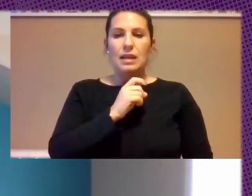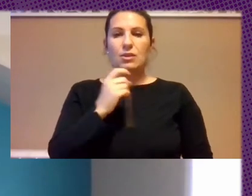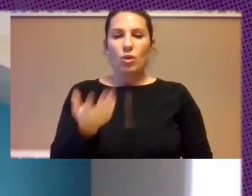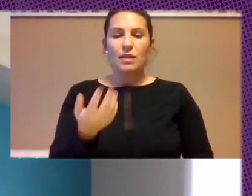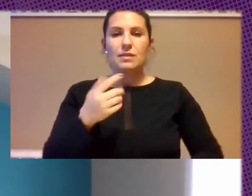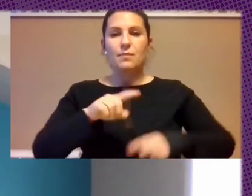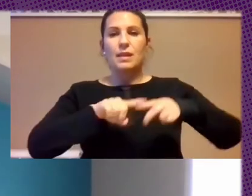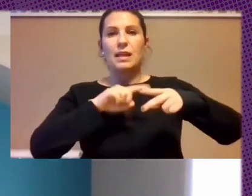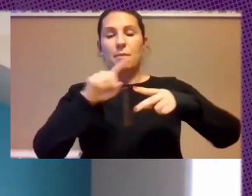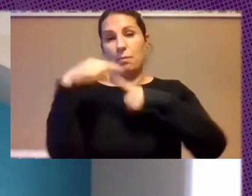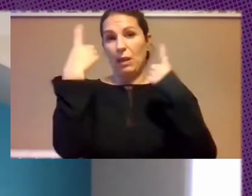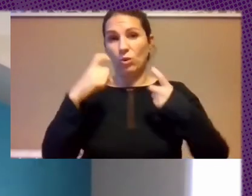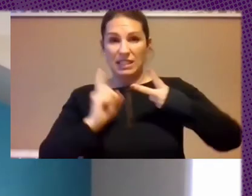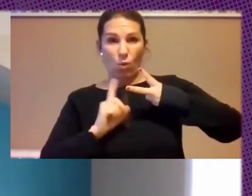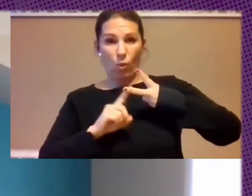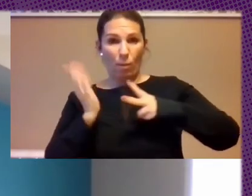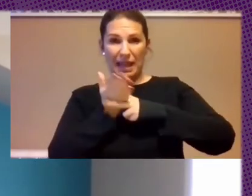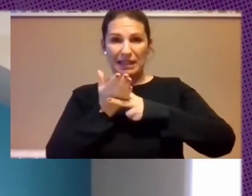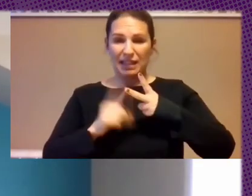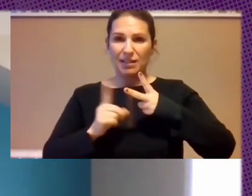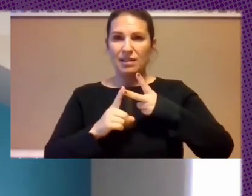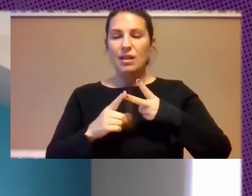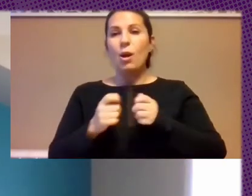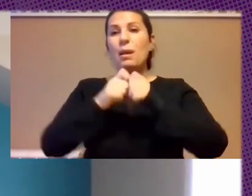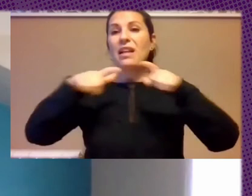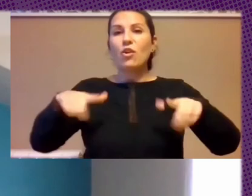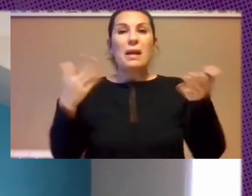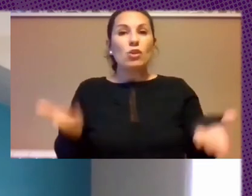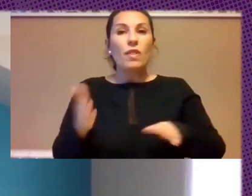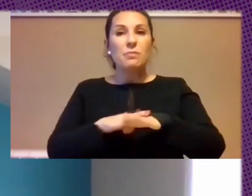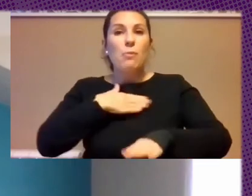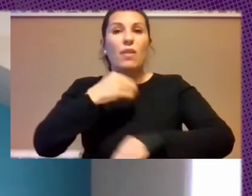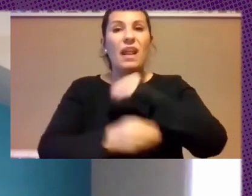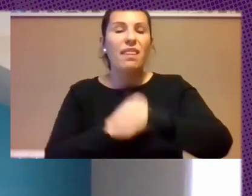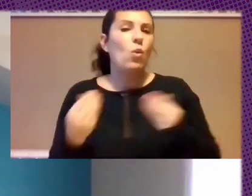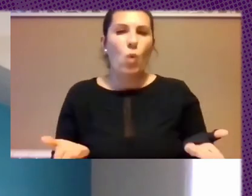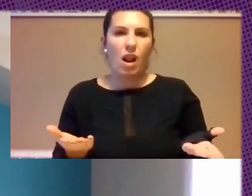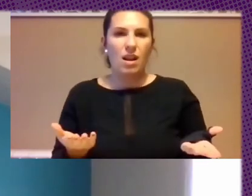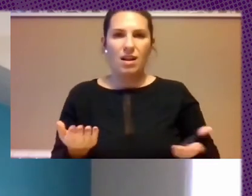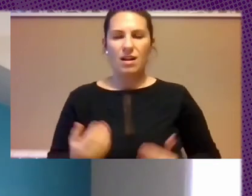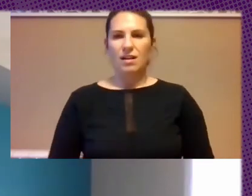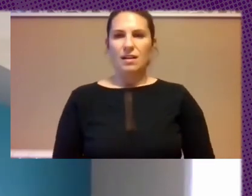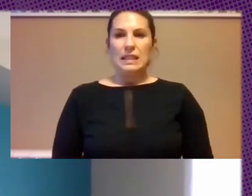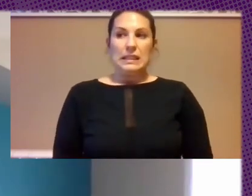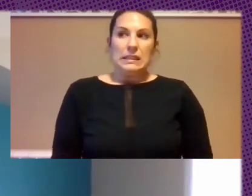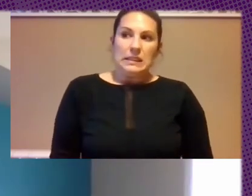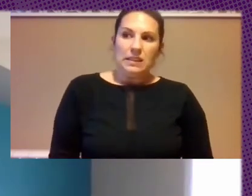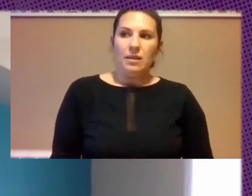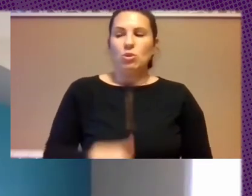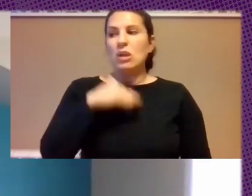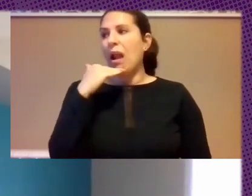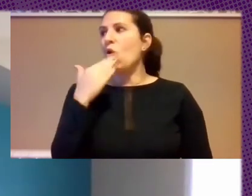Segunda Parte De Tu Pregunta ¿Cuál Va a ser La Plataforma Entonces Para Hacer Esto Algún Tipo De Naciones